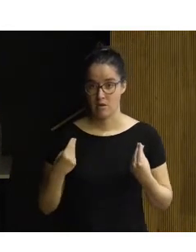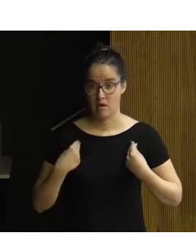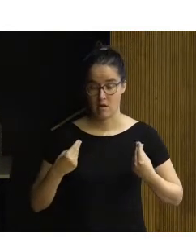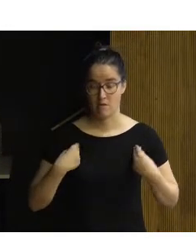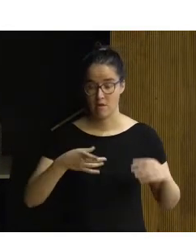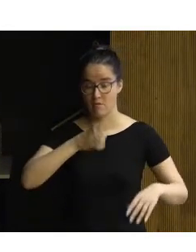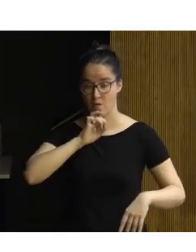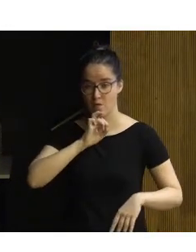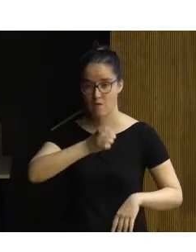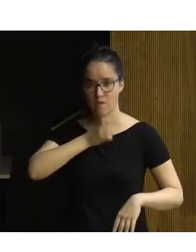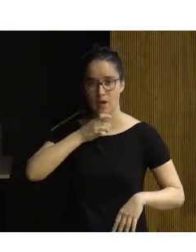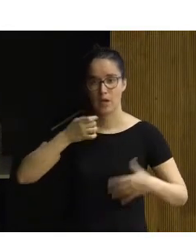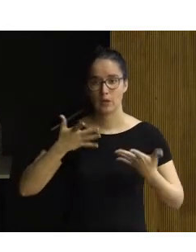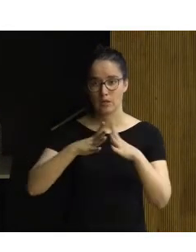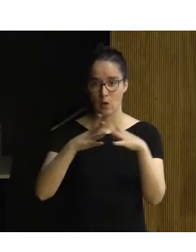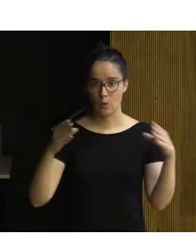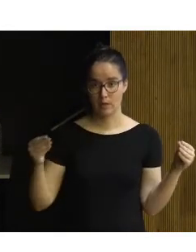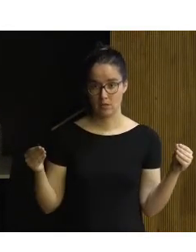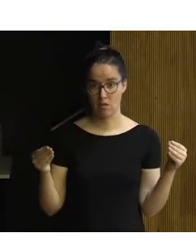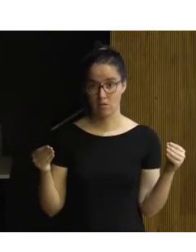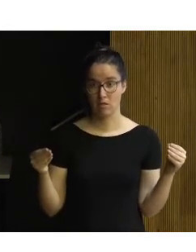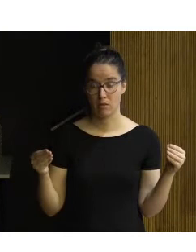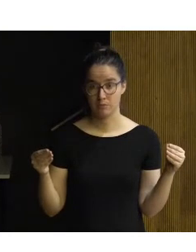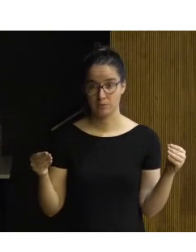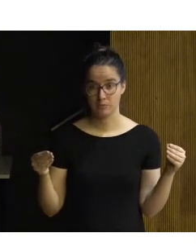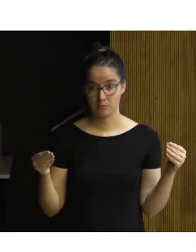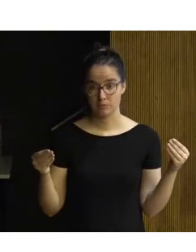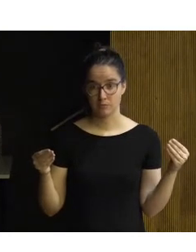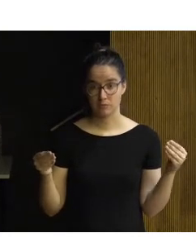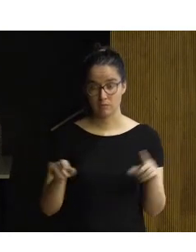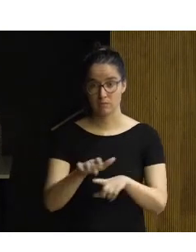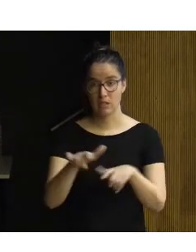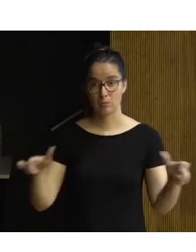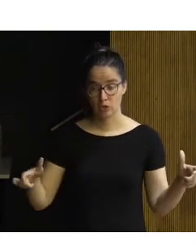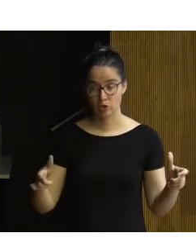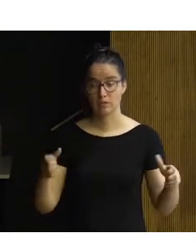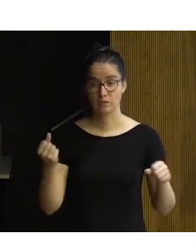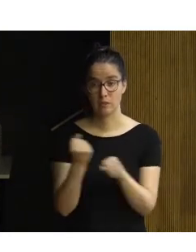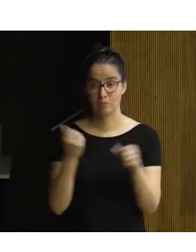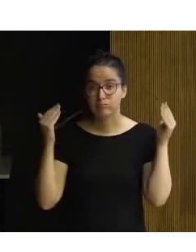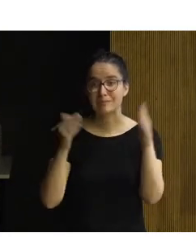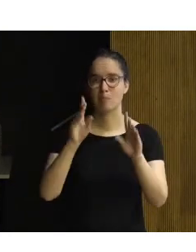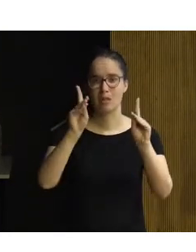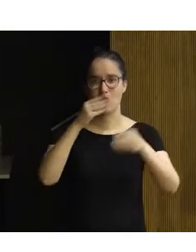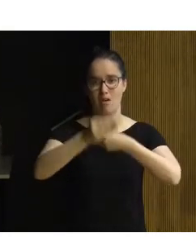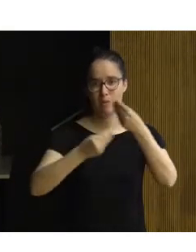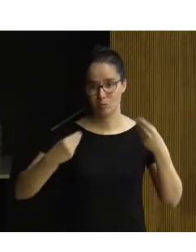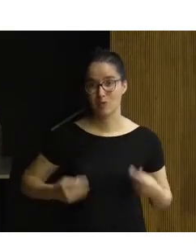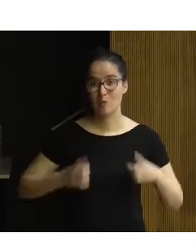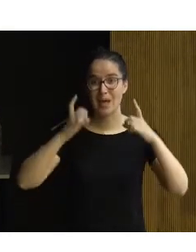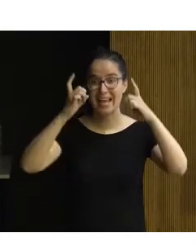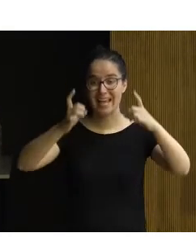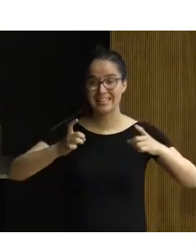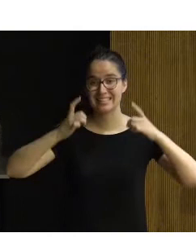complica. Entonces, en la universidad, pues, entre otras cosas, la gente que nos dedicamos a la pedagogía lo que hacemos son esas cosas, tratar de